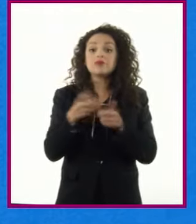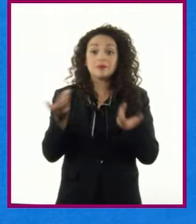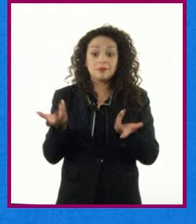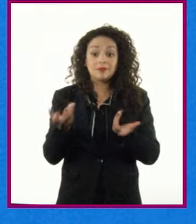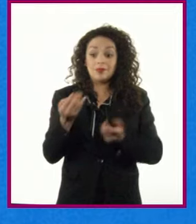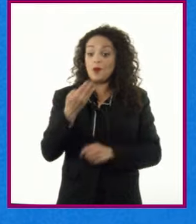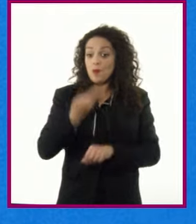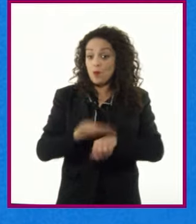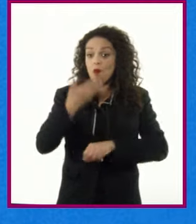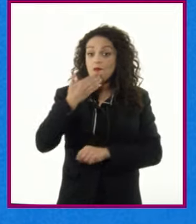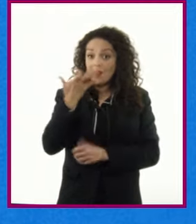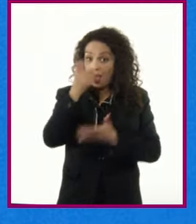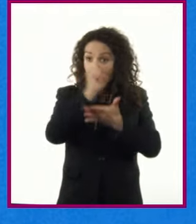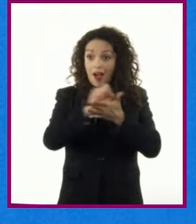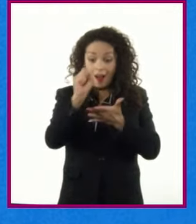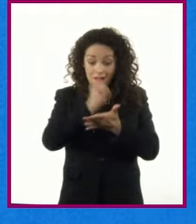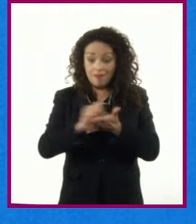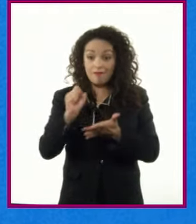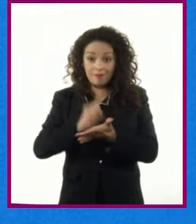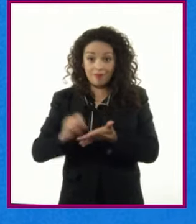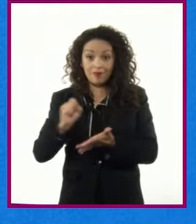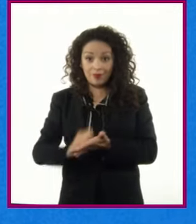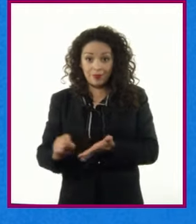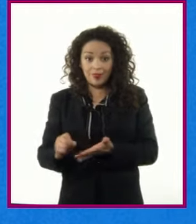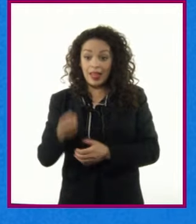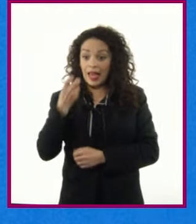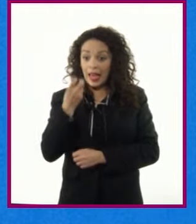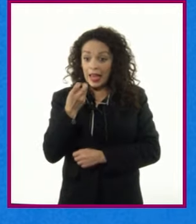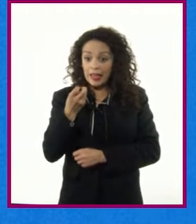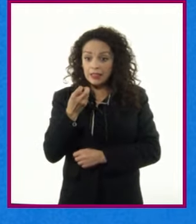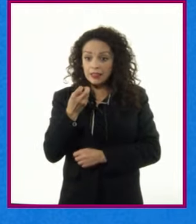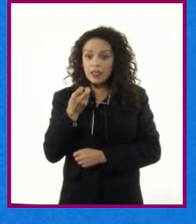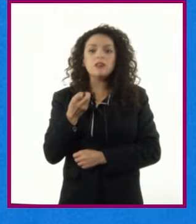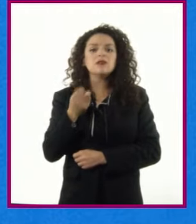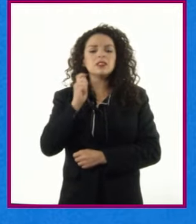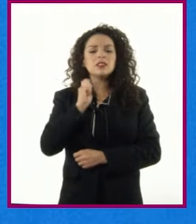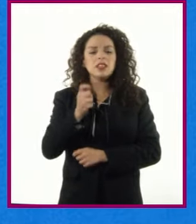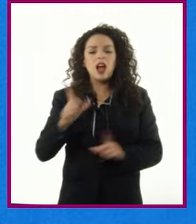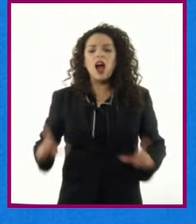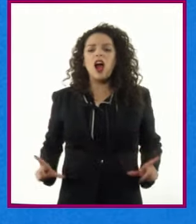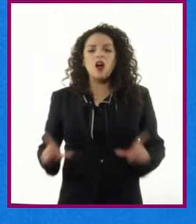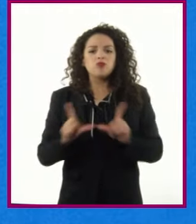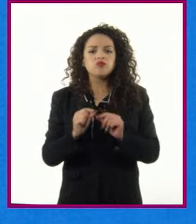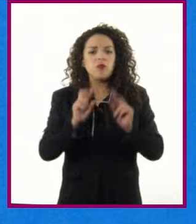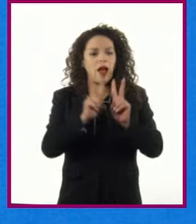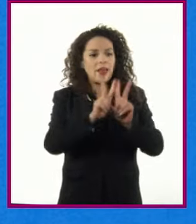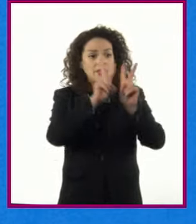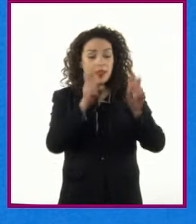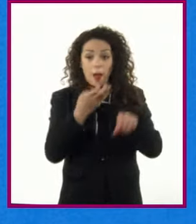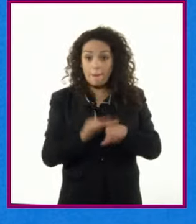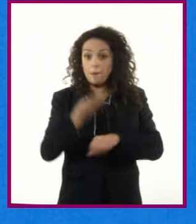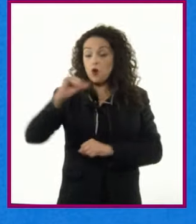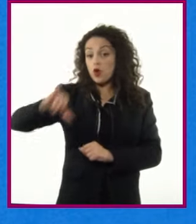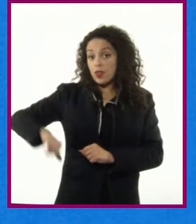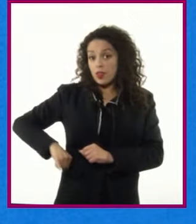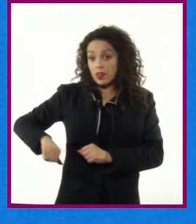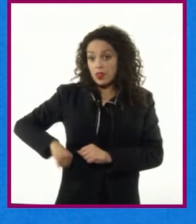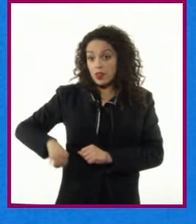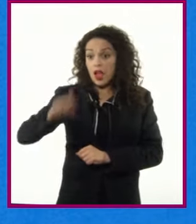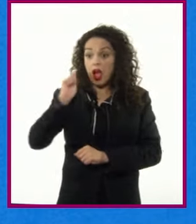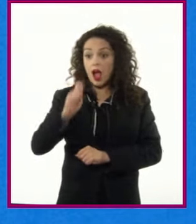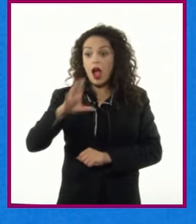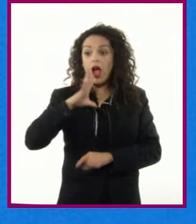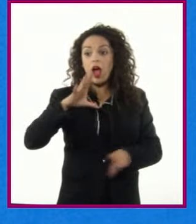bien Mientras que este texto es una síntesis de un tema interesante que nos habla de los